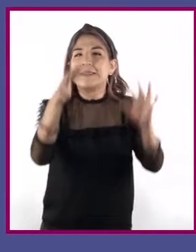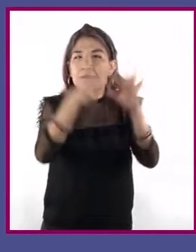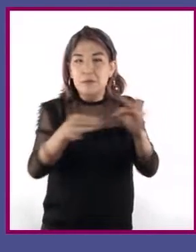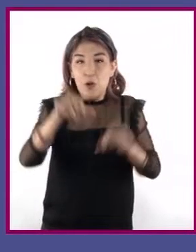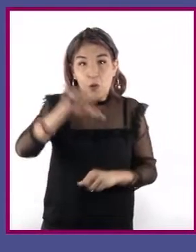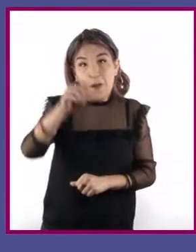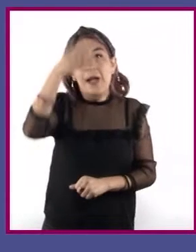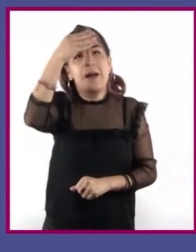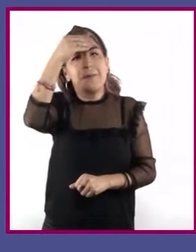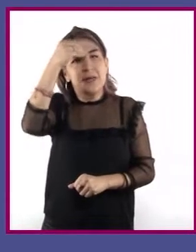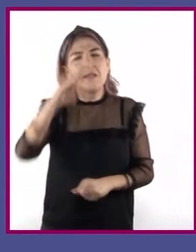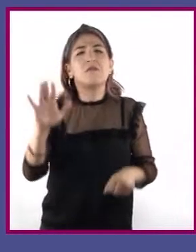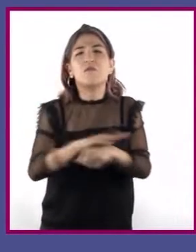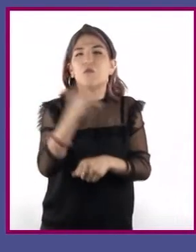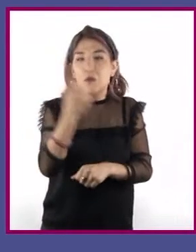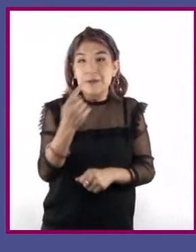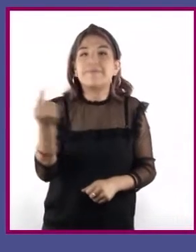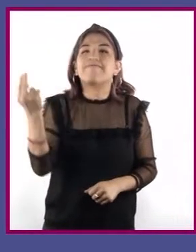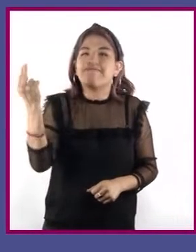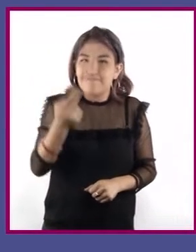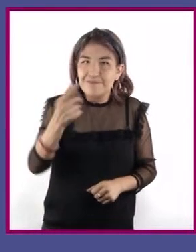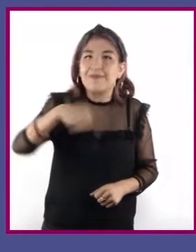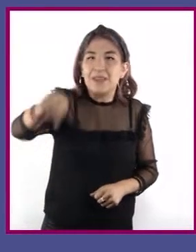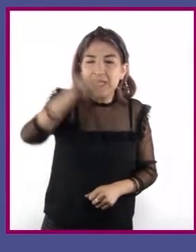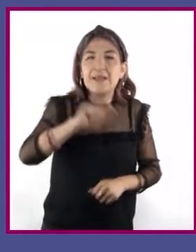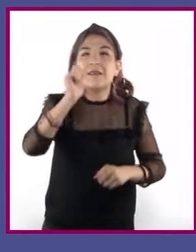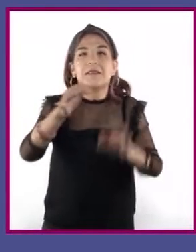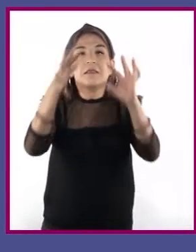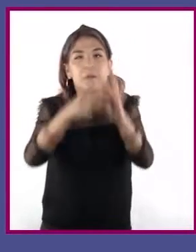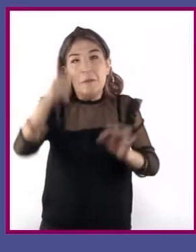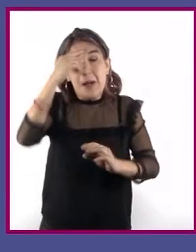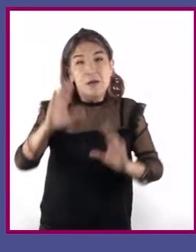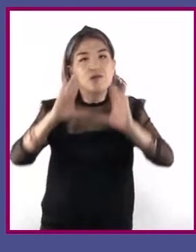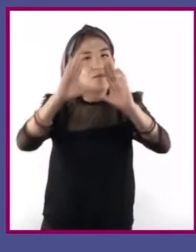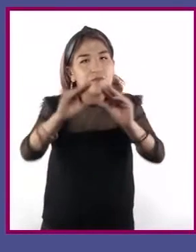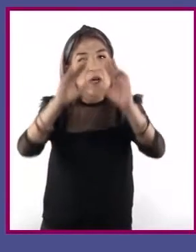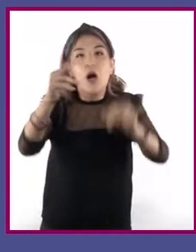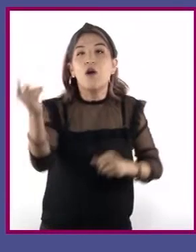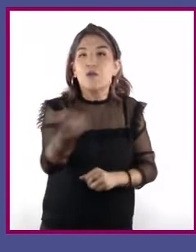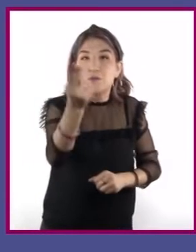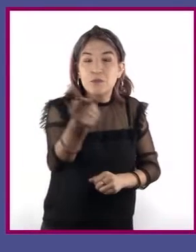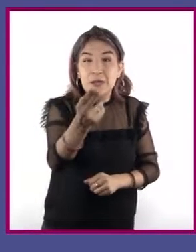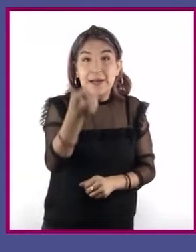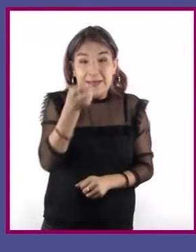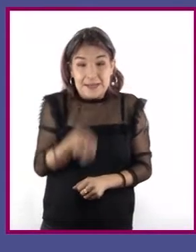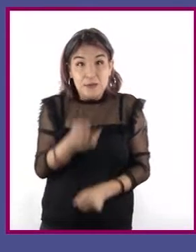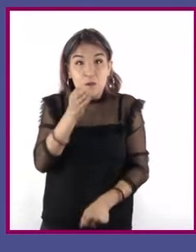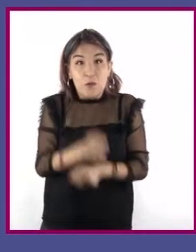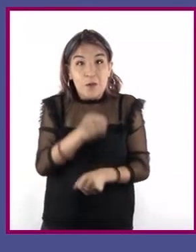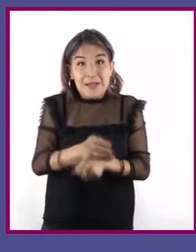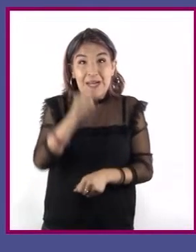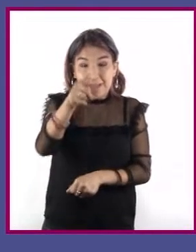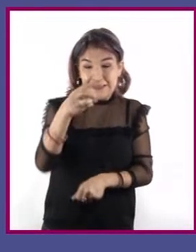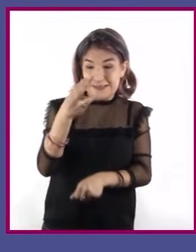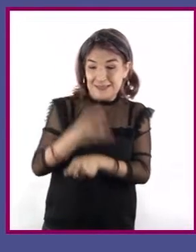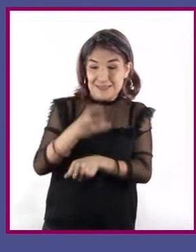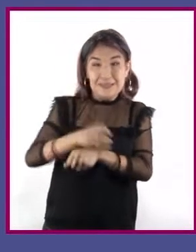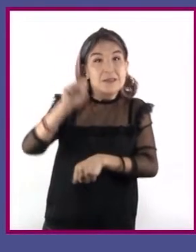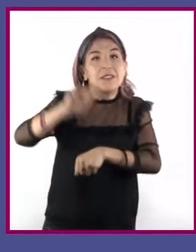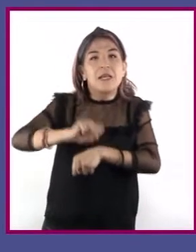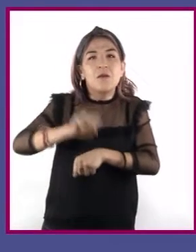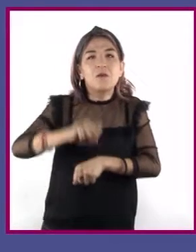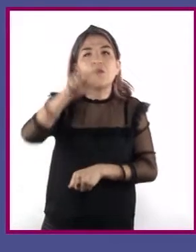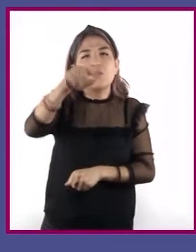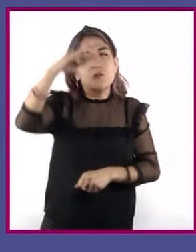aprendizaje porque es indispensable fomentar en ustedes, desde esta etapa de su formación, una